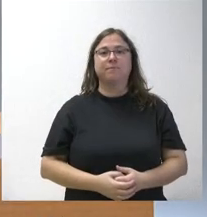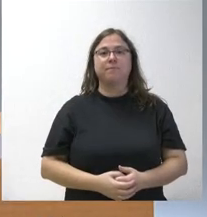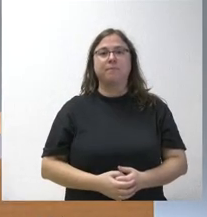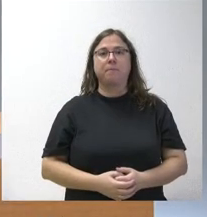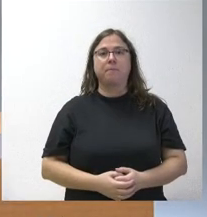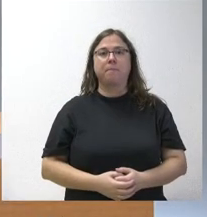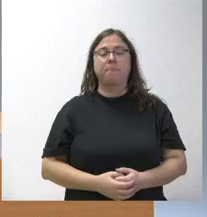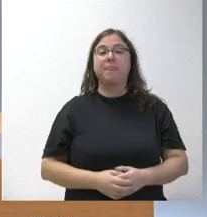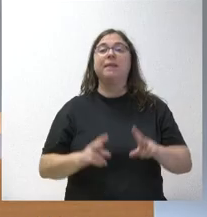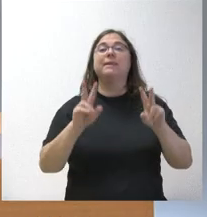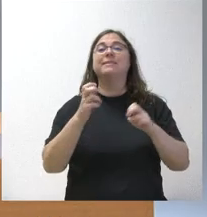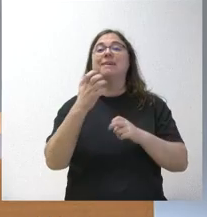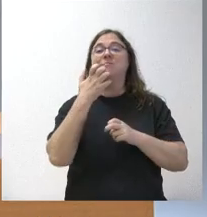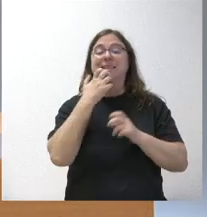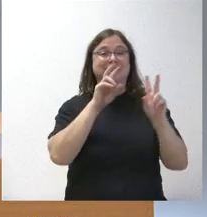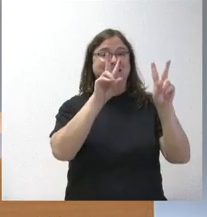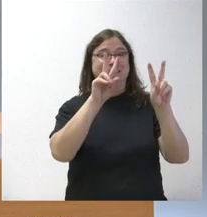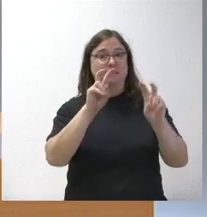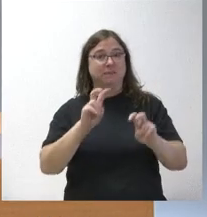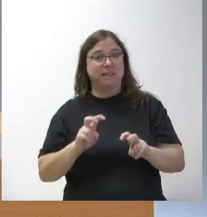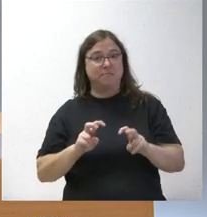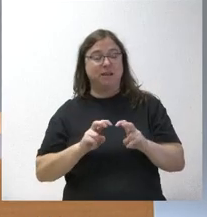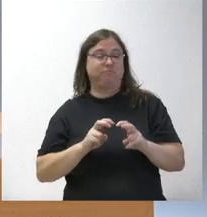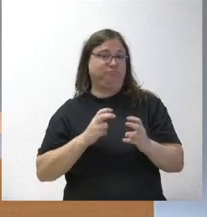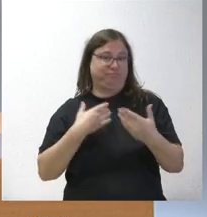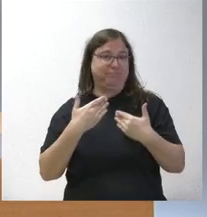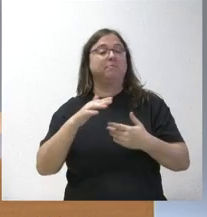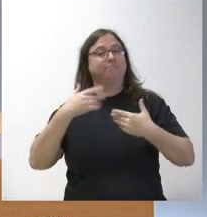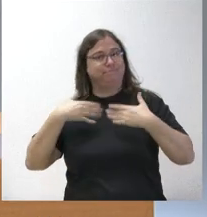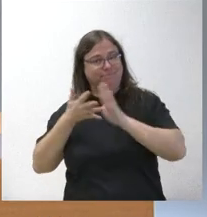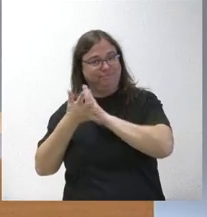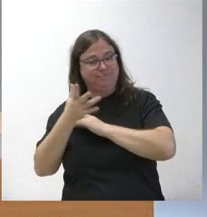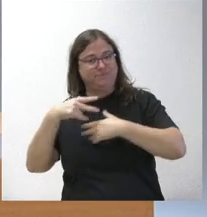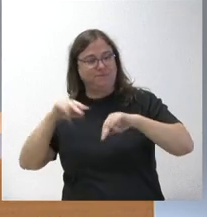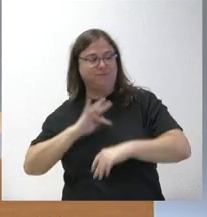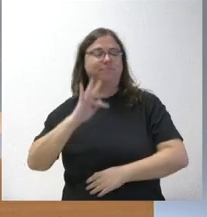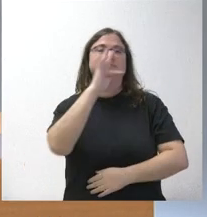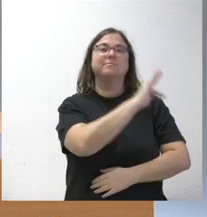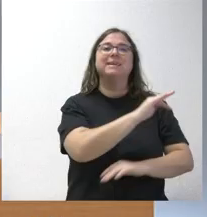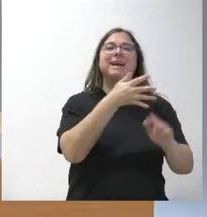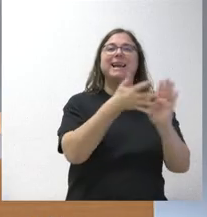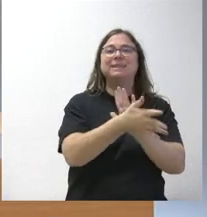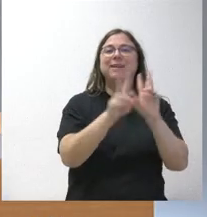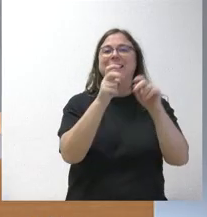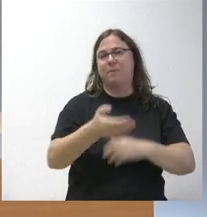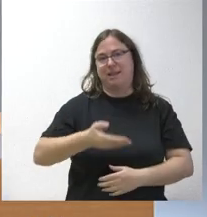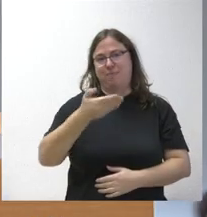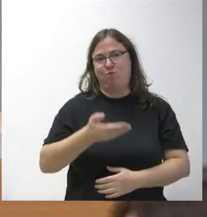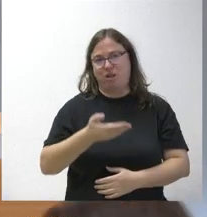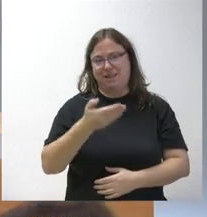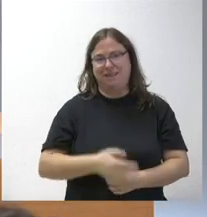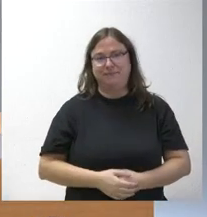en cuanto repase el resto de los asuntos, le cederé la palabra para que explique con más detalle este importante asunto que